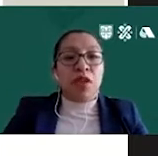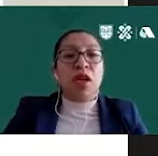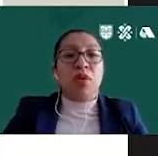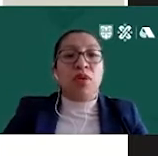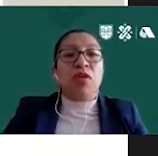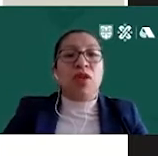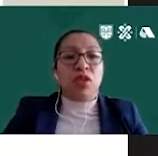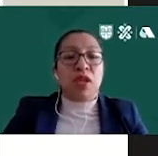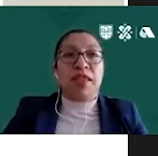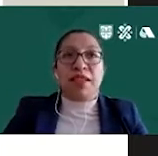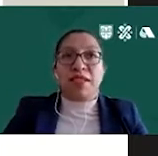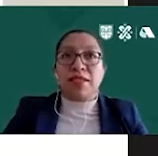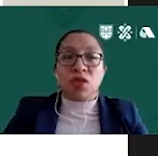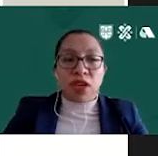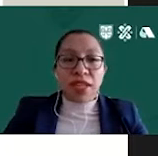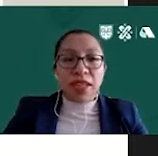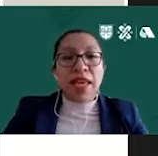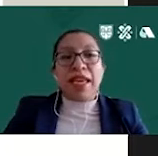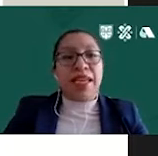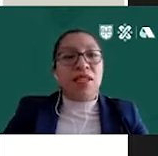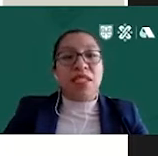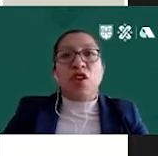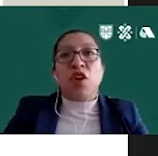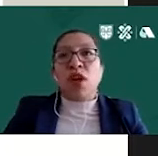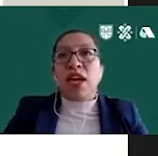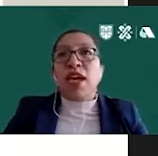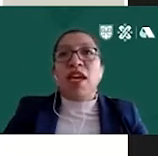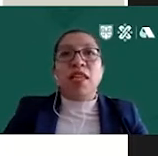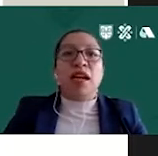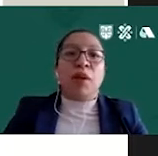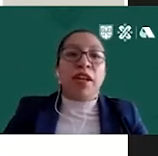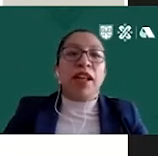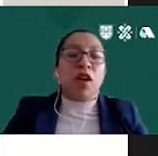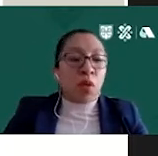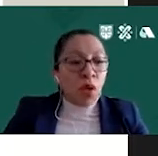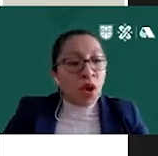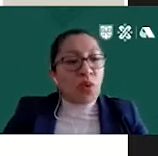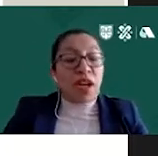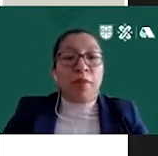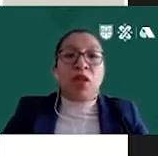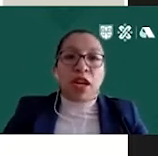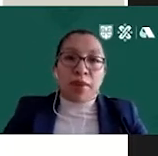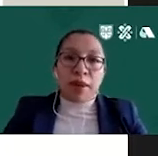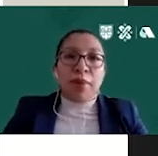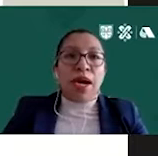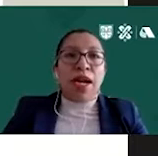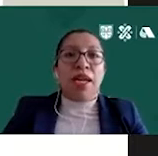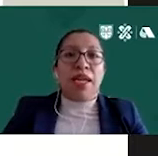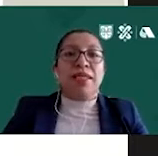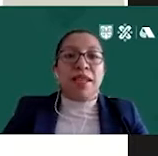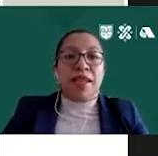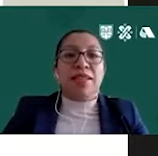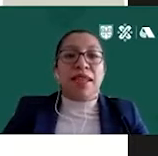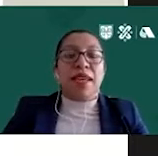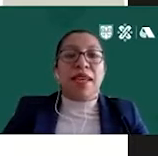el cumplimiento de la voluntad fundacional de las instituciones, que ese ha sido como eje y de alguna manera como un elemento clave para